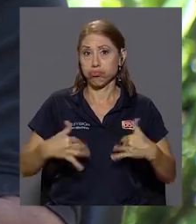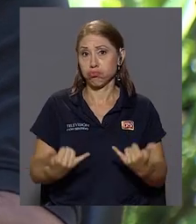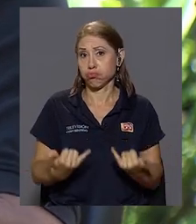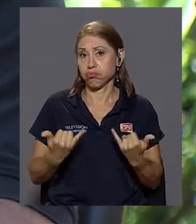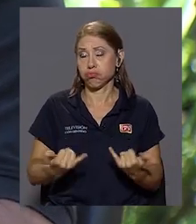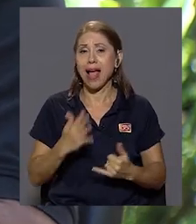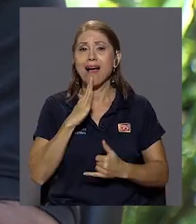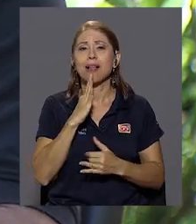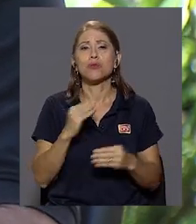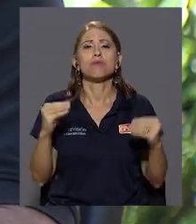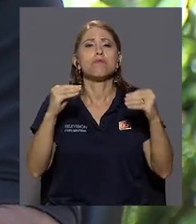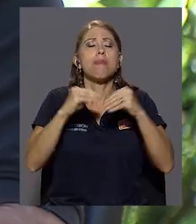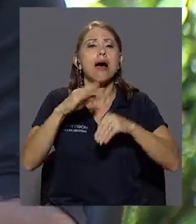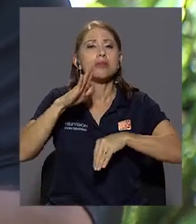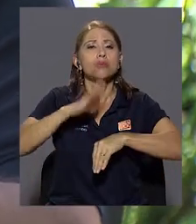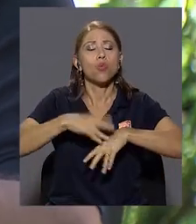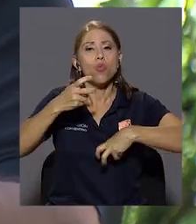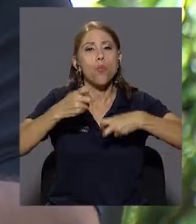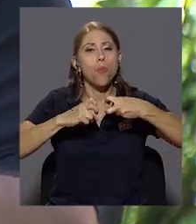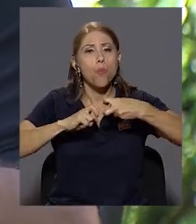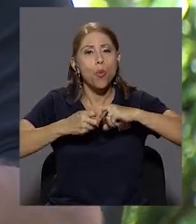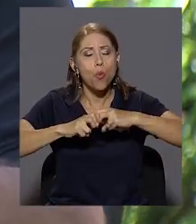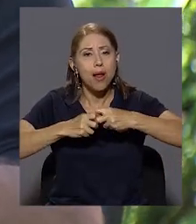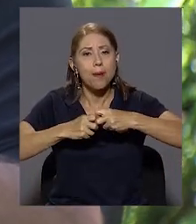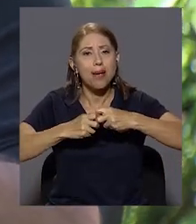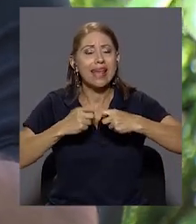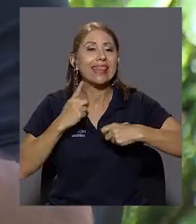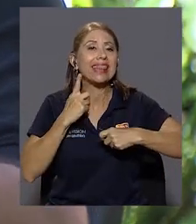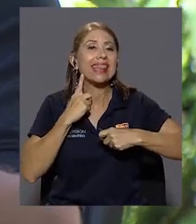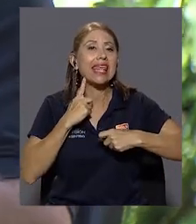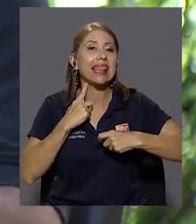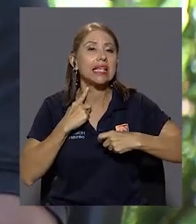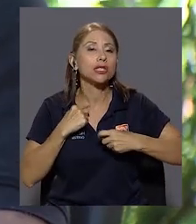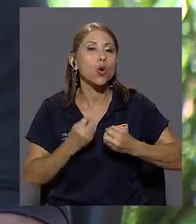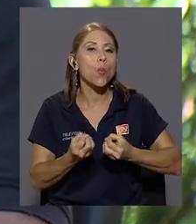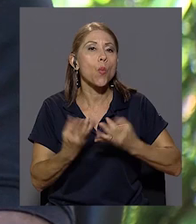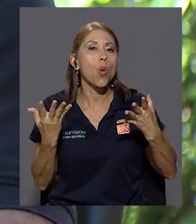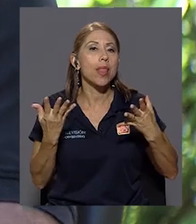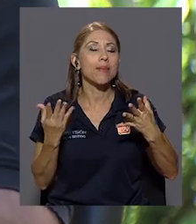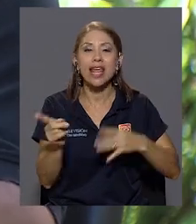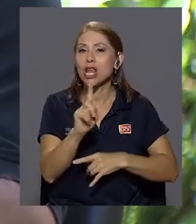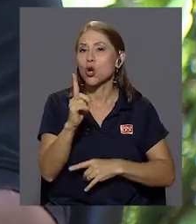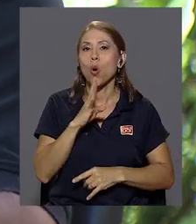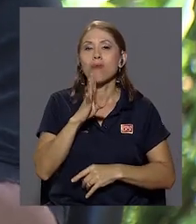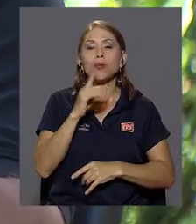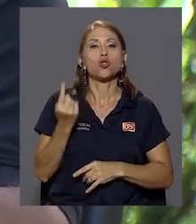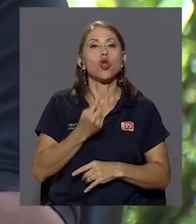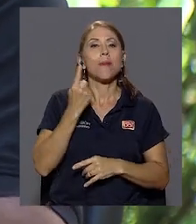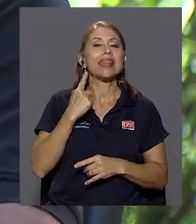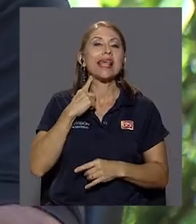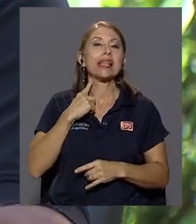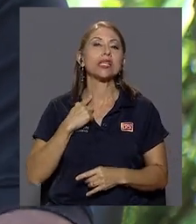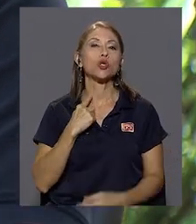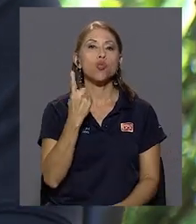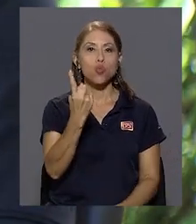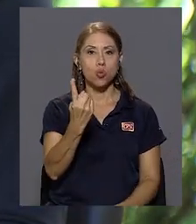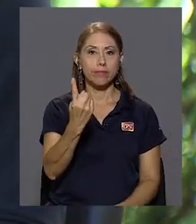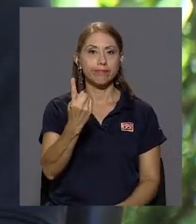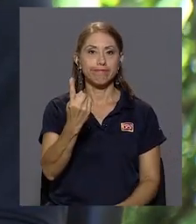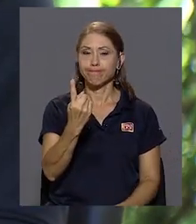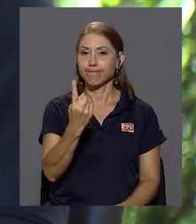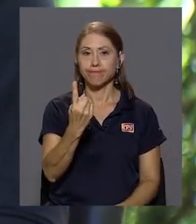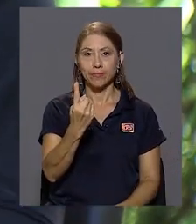hoy por hoy hablamos más de un problema de adicción múltiple que un problema a una sustancia